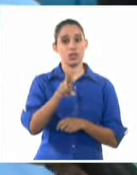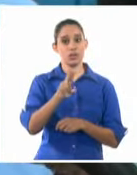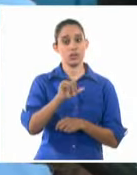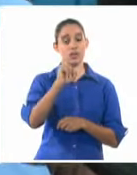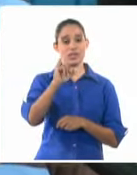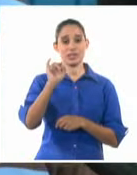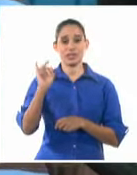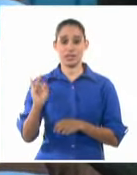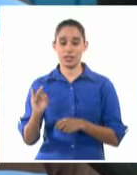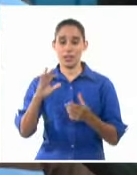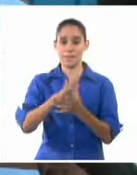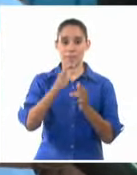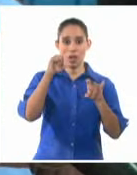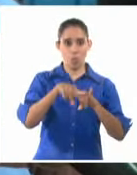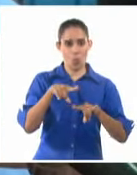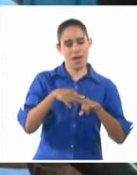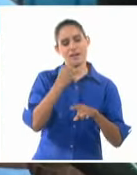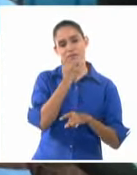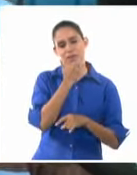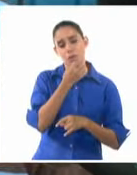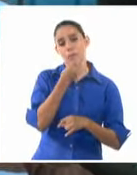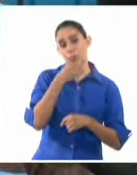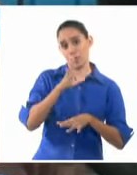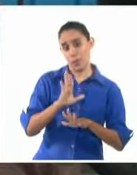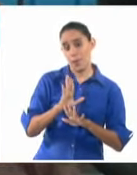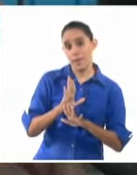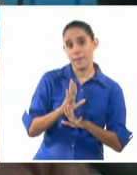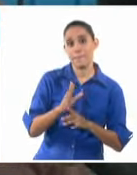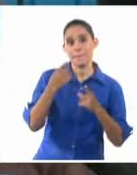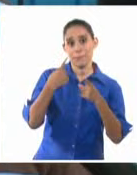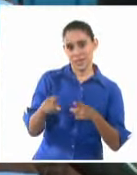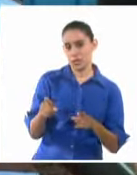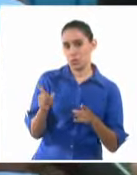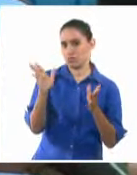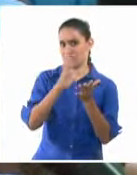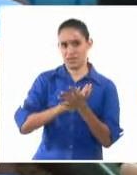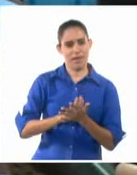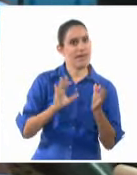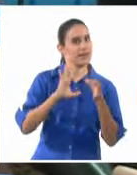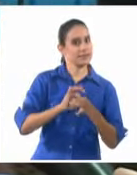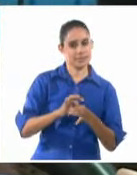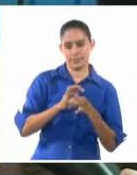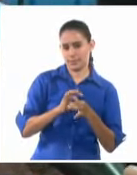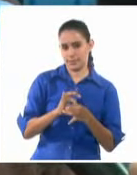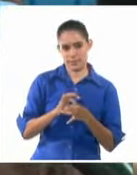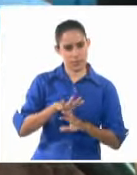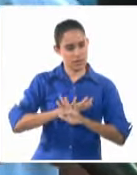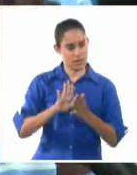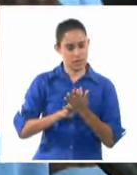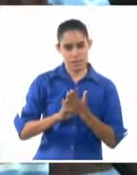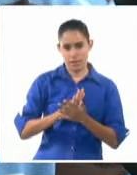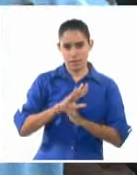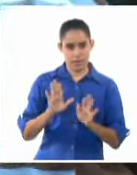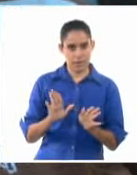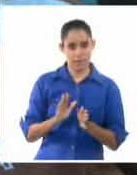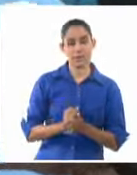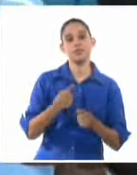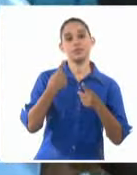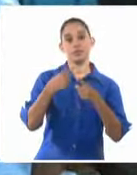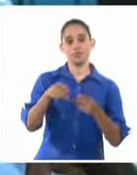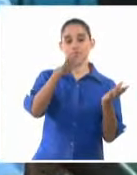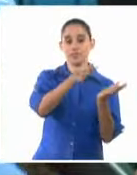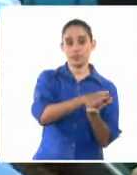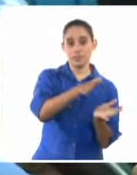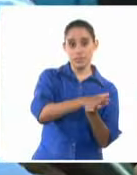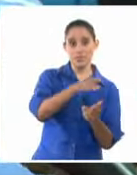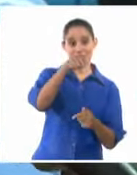esa afectación no debe superar las 2 horas en función del comportamiento que tenemos previsto de la disponibilidad y el comportamiento de la demanda de esta época del año,